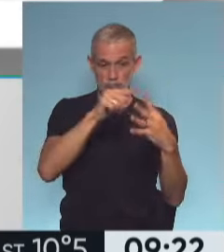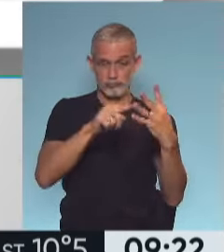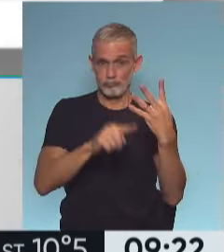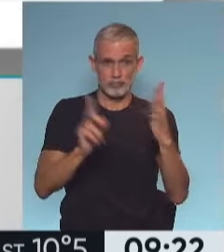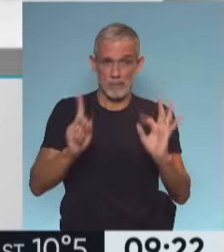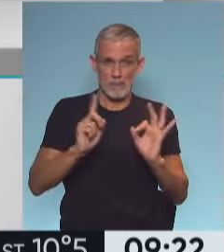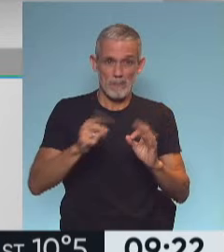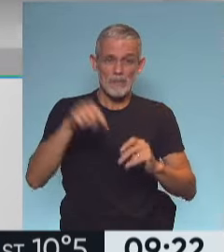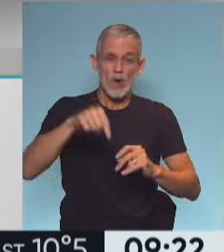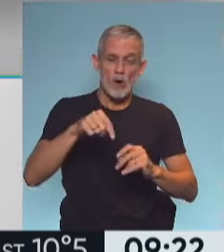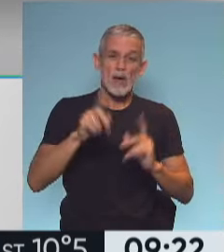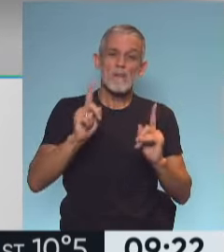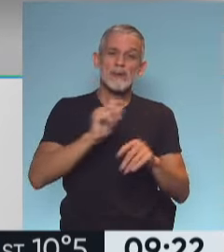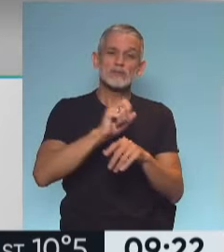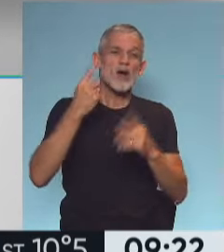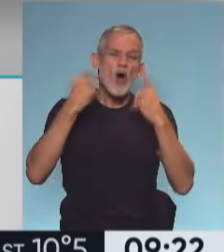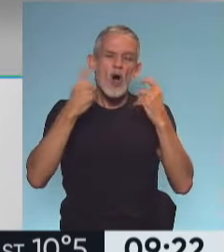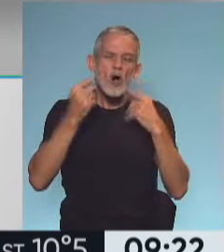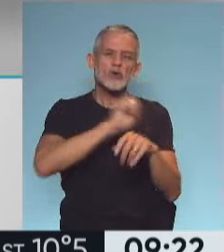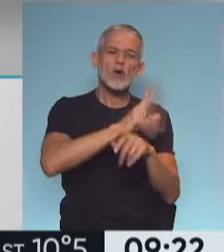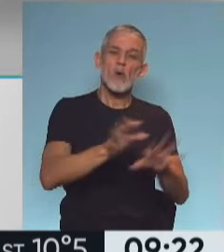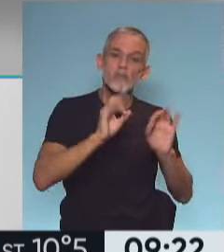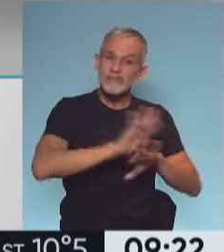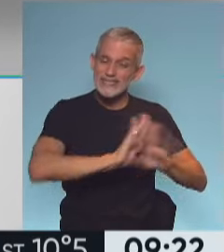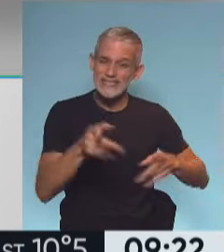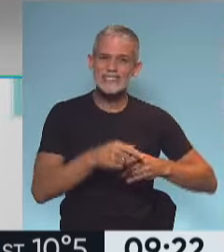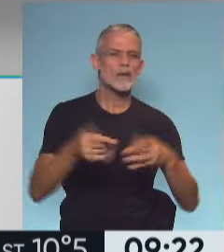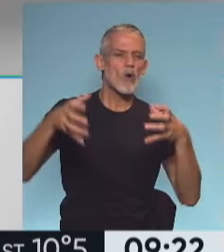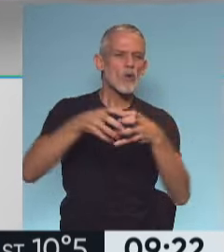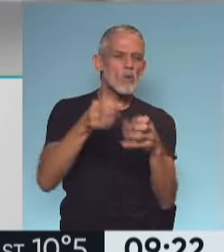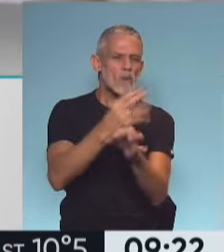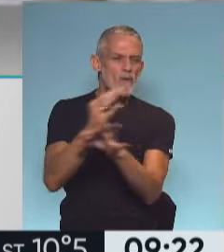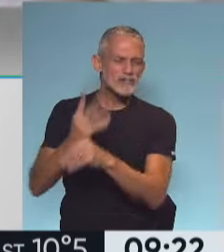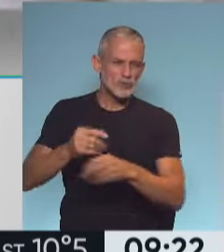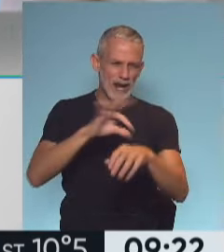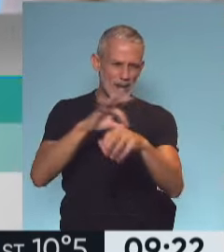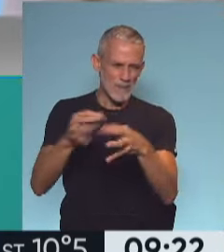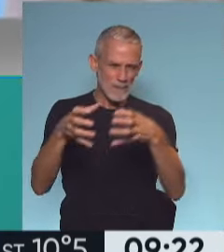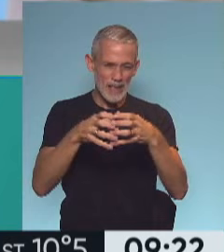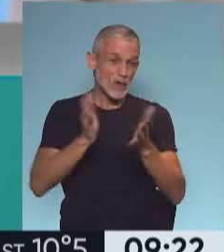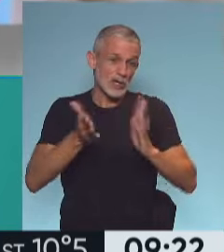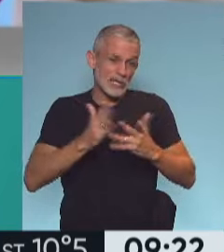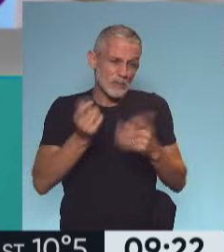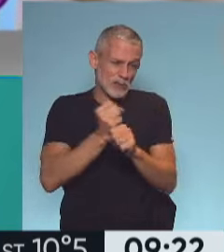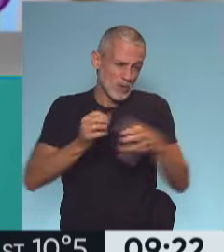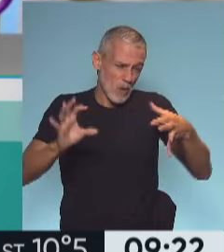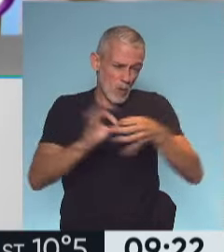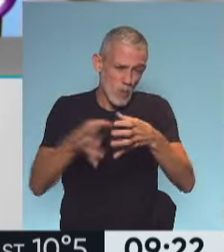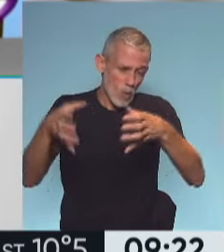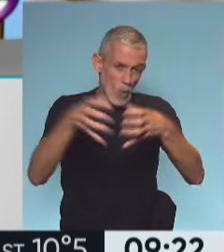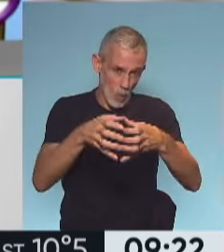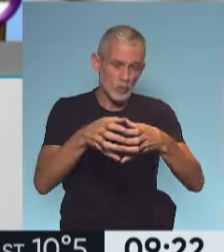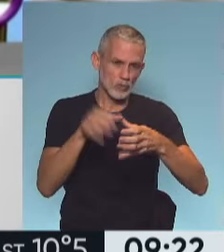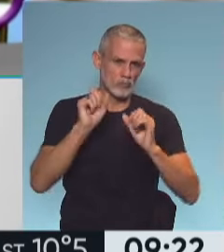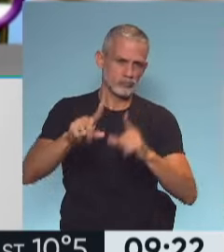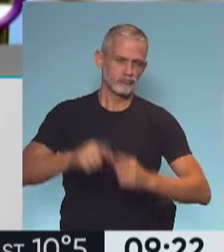que hoy se realizan como controles post-COVID y los grupos interdisciplinarios de tratamiento y de trabajo que existen son los